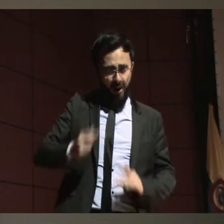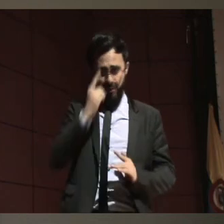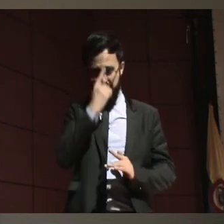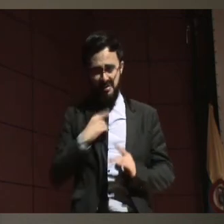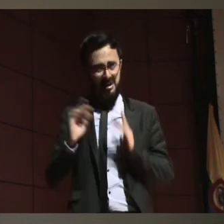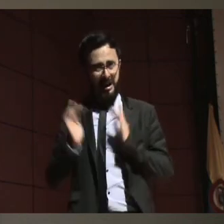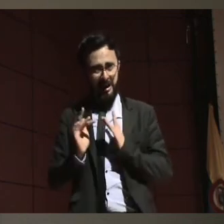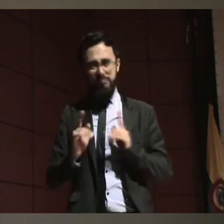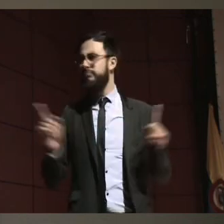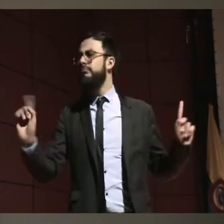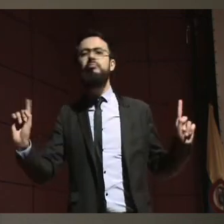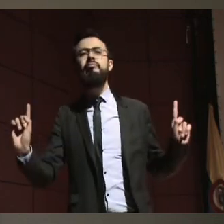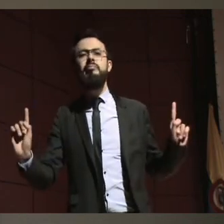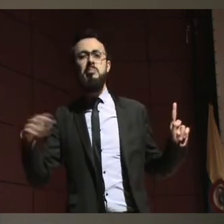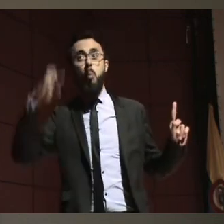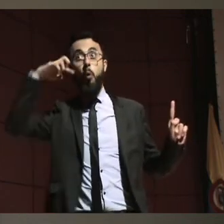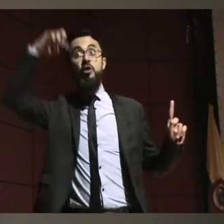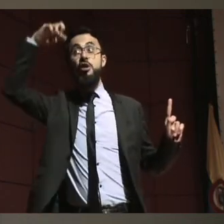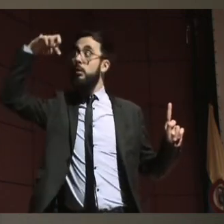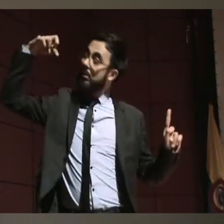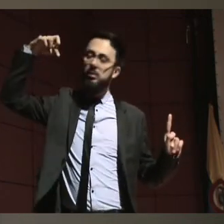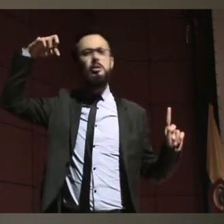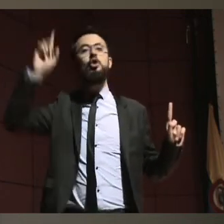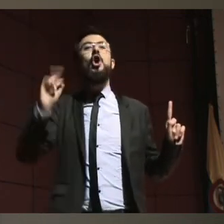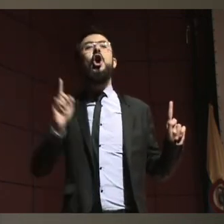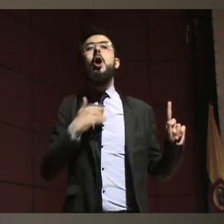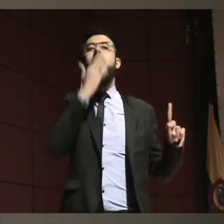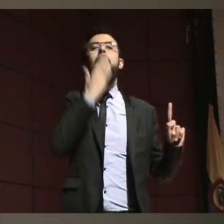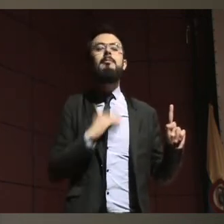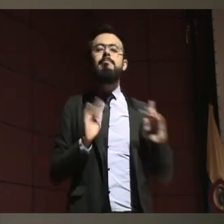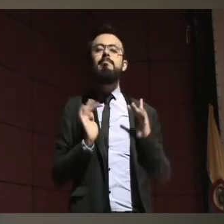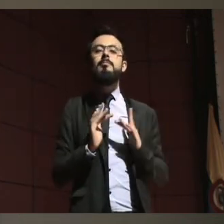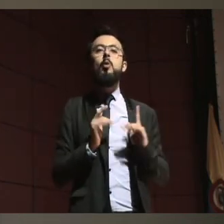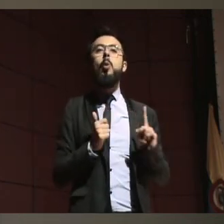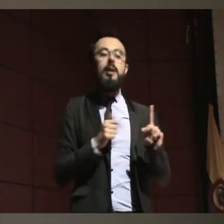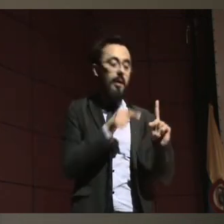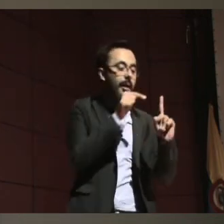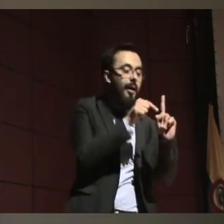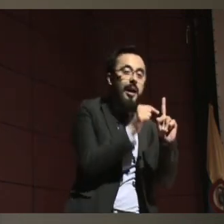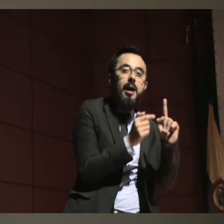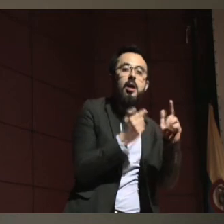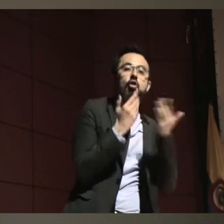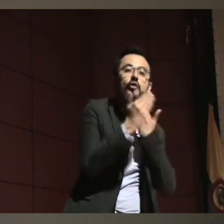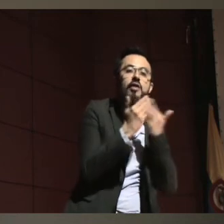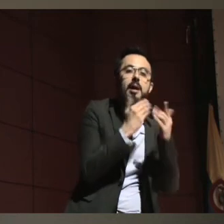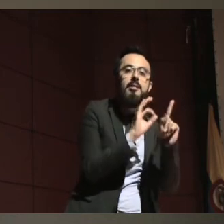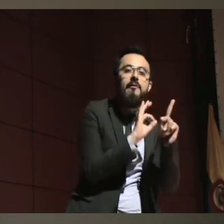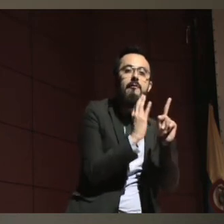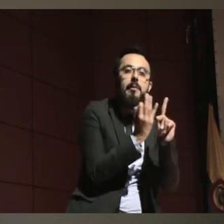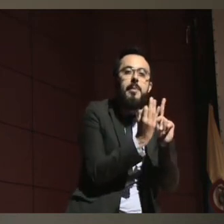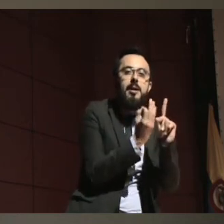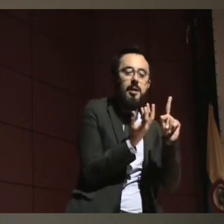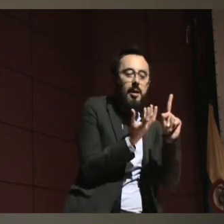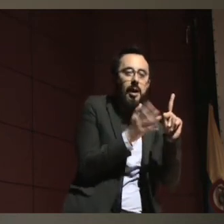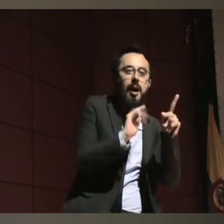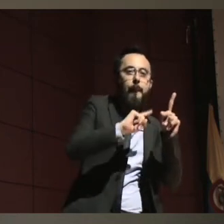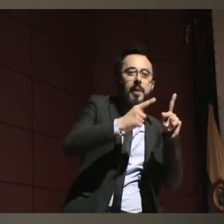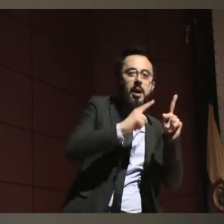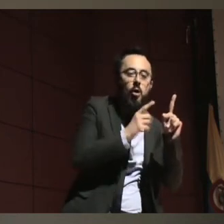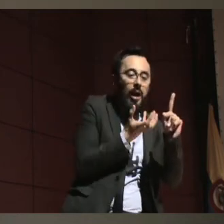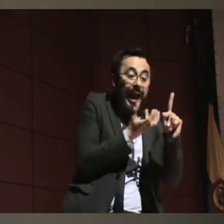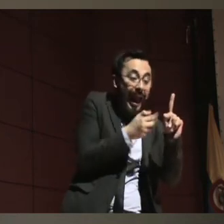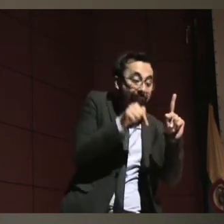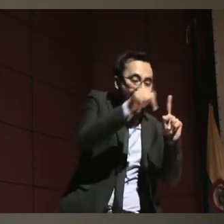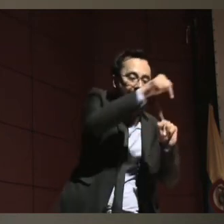aquel que está cerca del desarrollo de esa persona, seguramente, y el que puede dar la posibilidad de